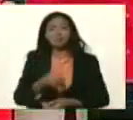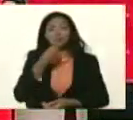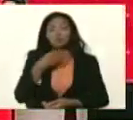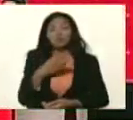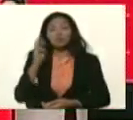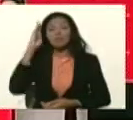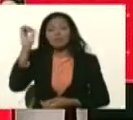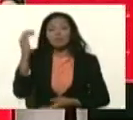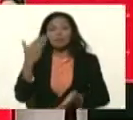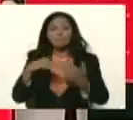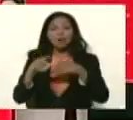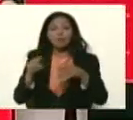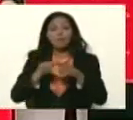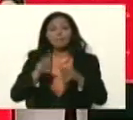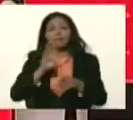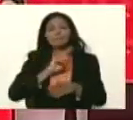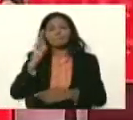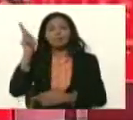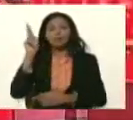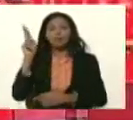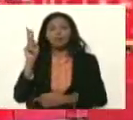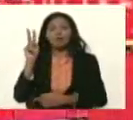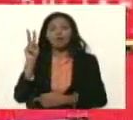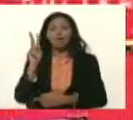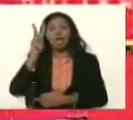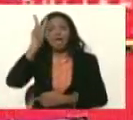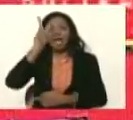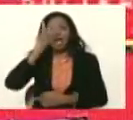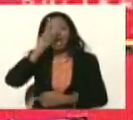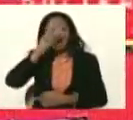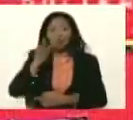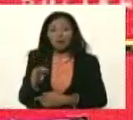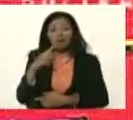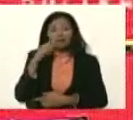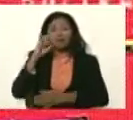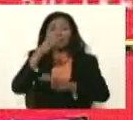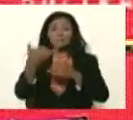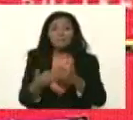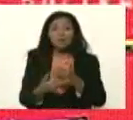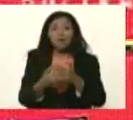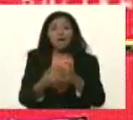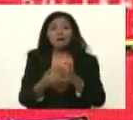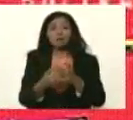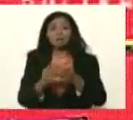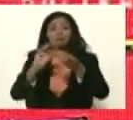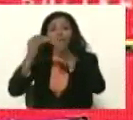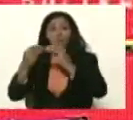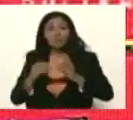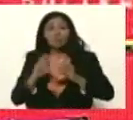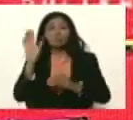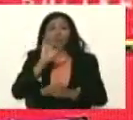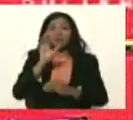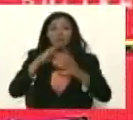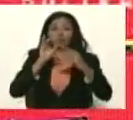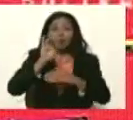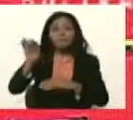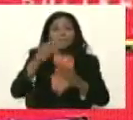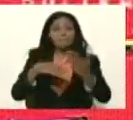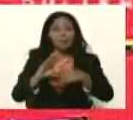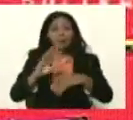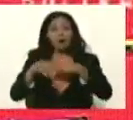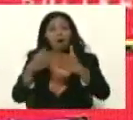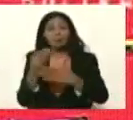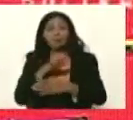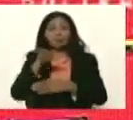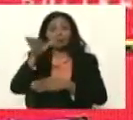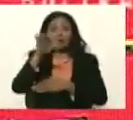Petare vámonos para mi parroquia el valle arranca el plan de bacheo de Caracas y de todo el país vámonos hasta